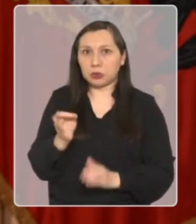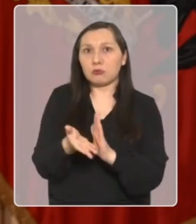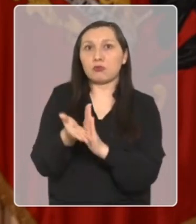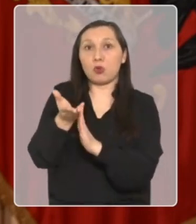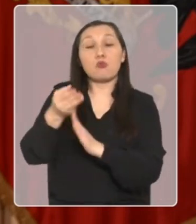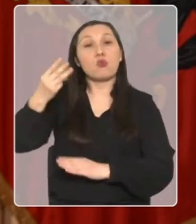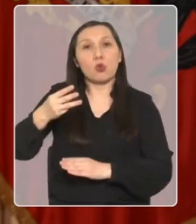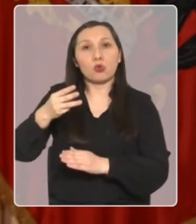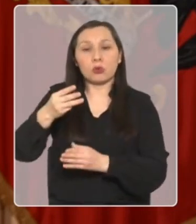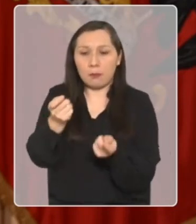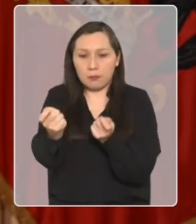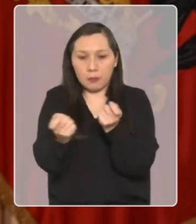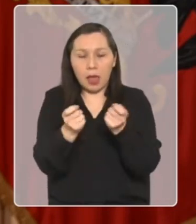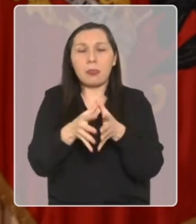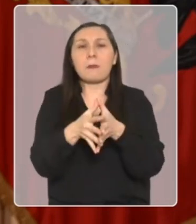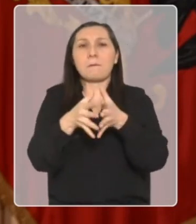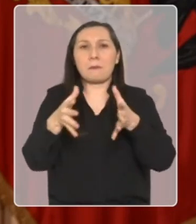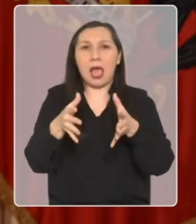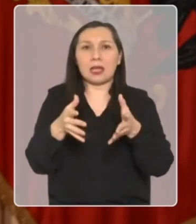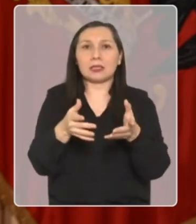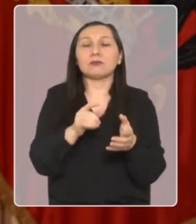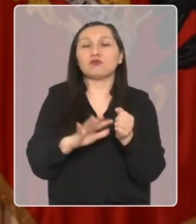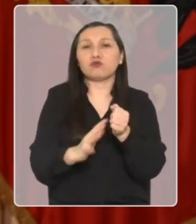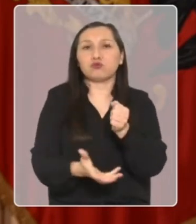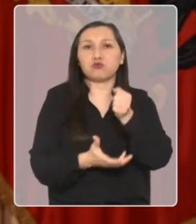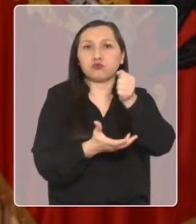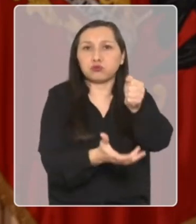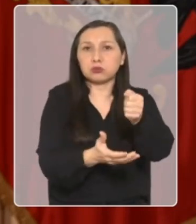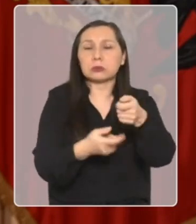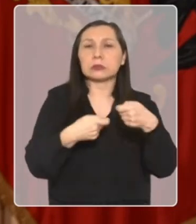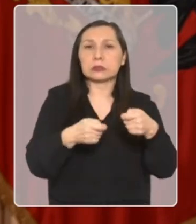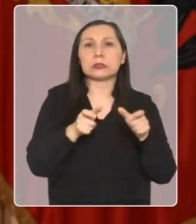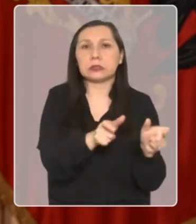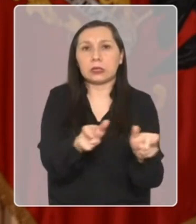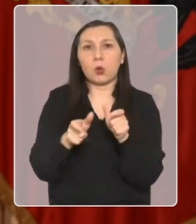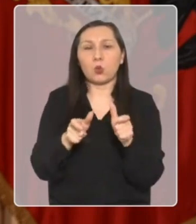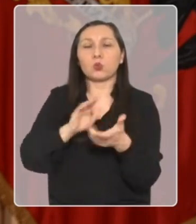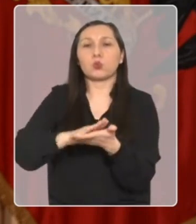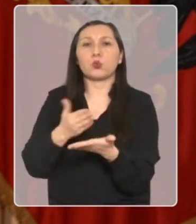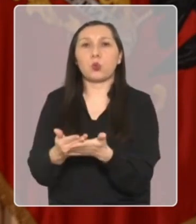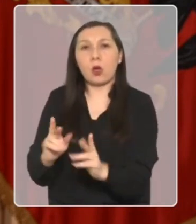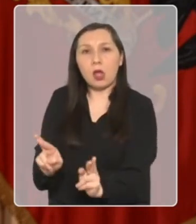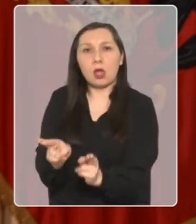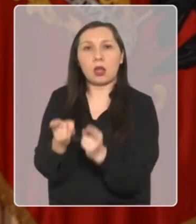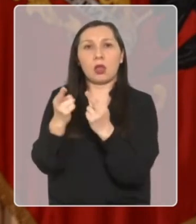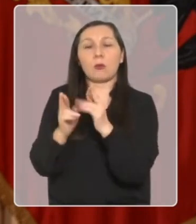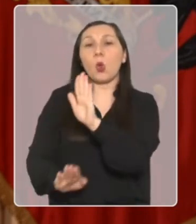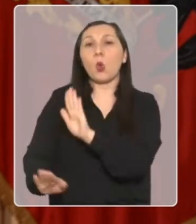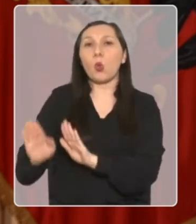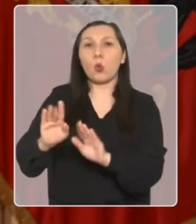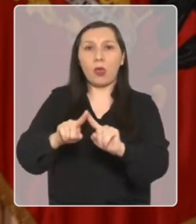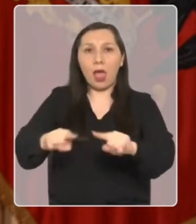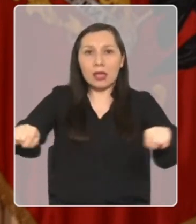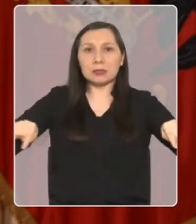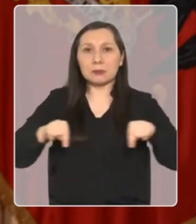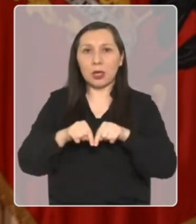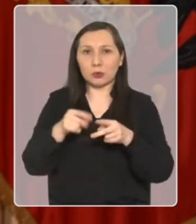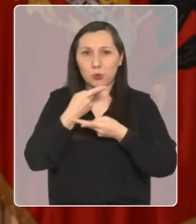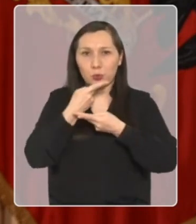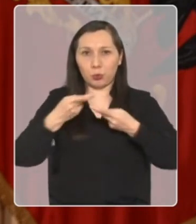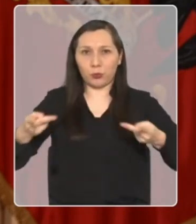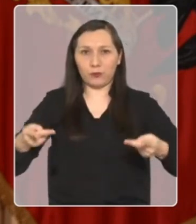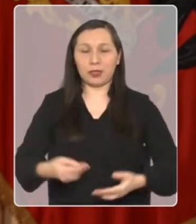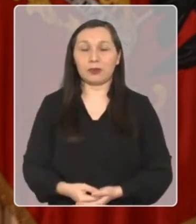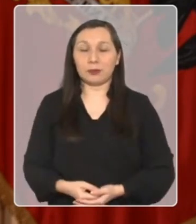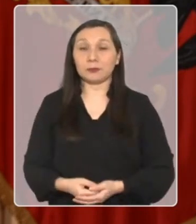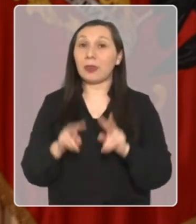lo que permitirá a los municipios destinar más recursos a seguridad, salud, recuperación y cuidado de espacios